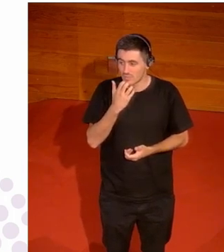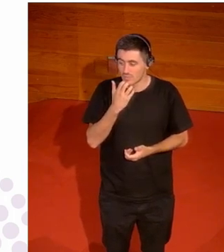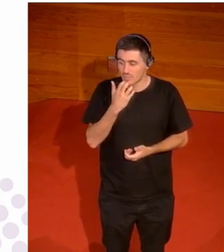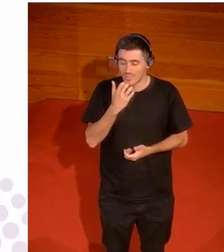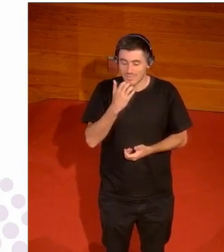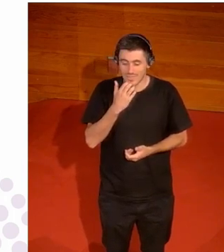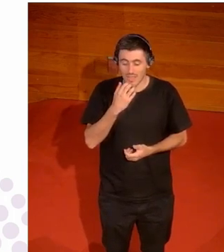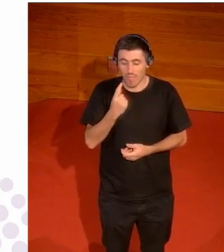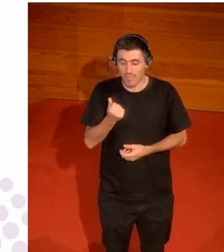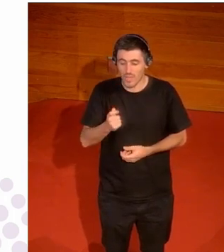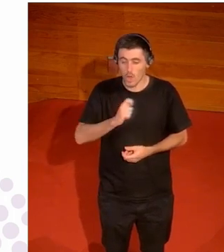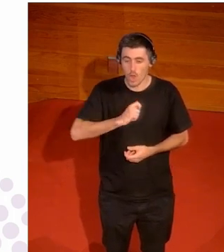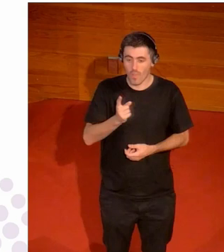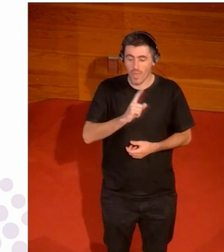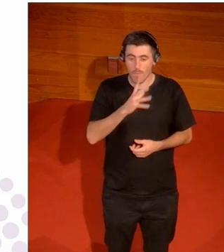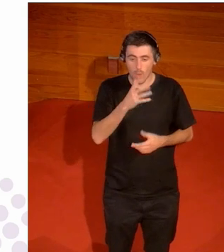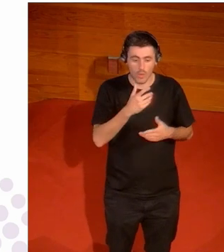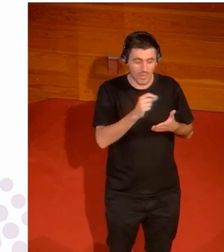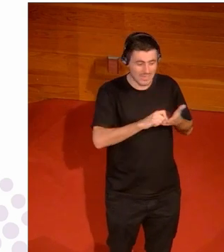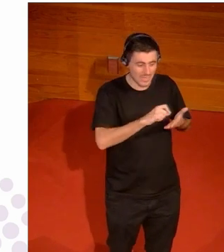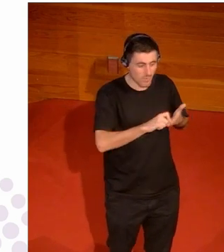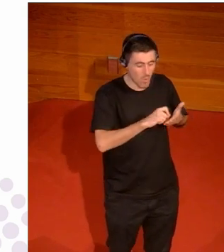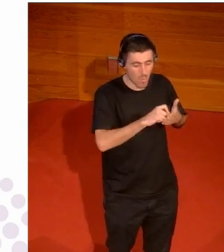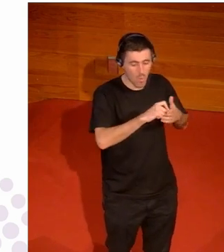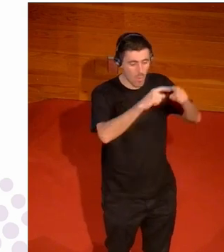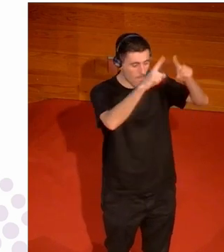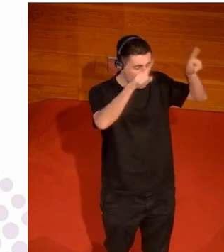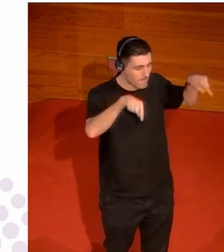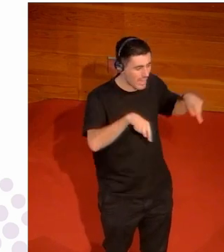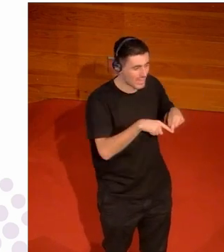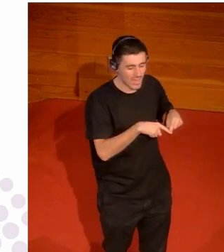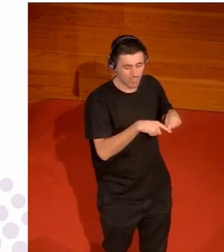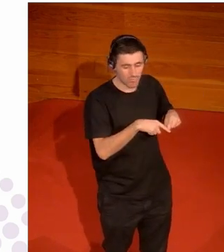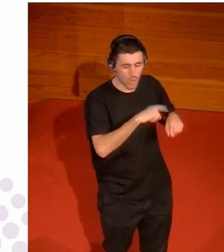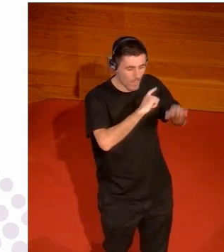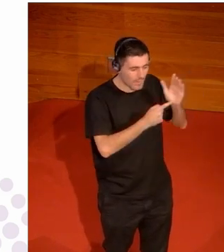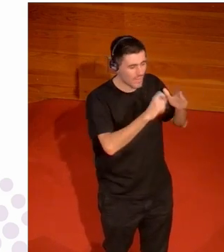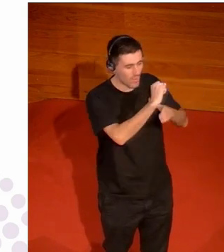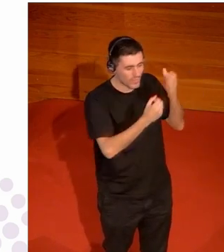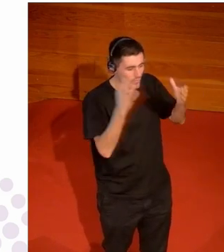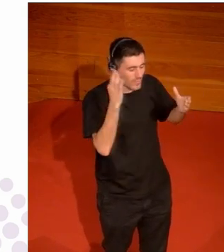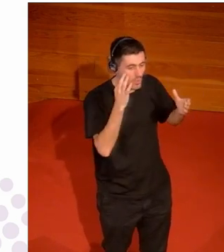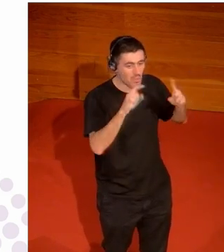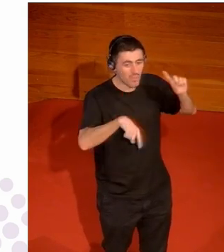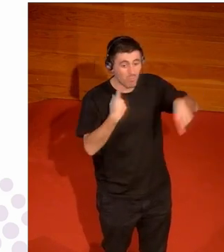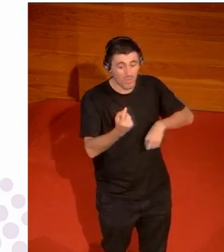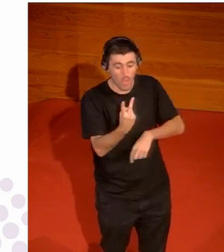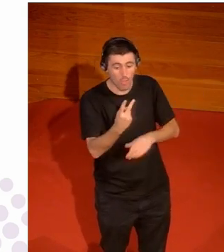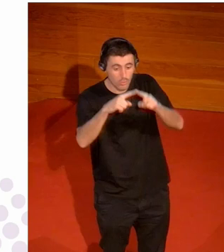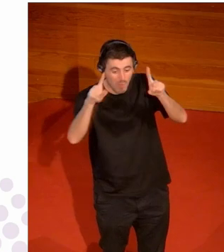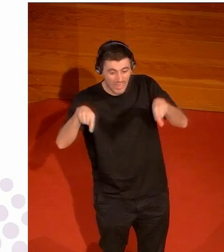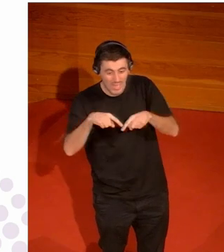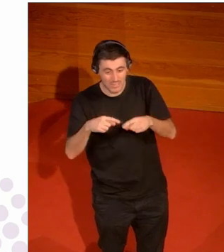página entera de baloncesto femenino entonces te hago media y vamos con una doble de baloncesto masculino si toda la perspectiva o el